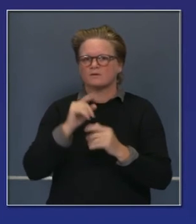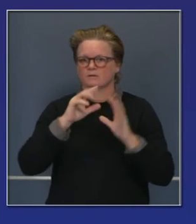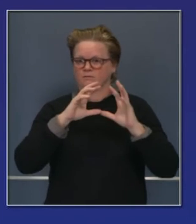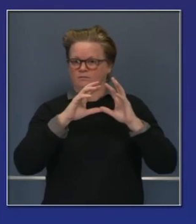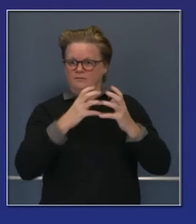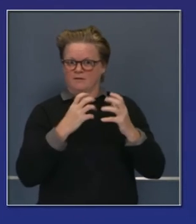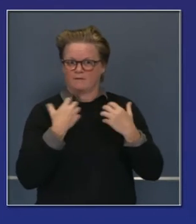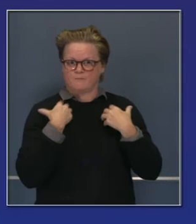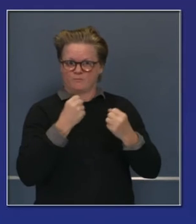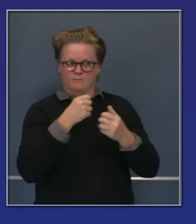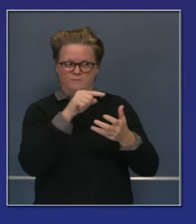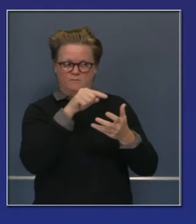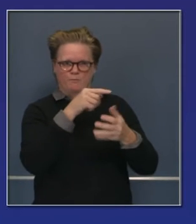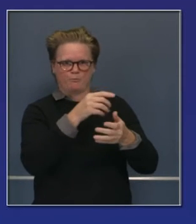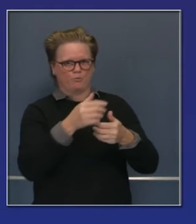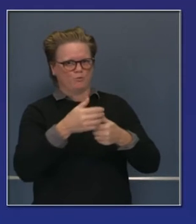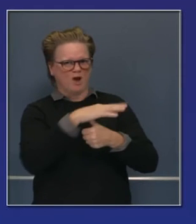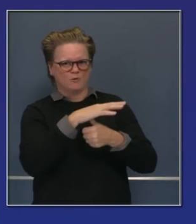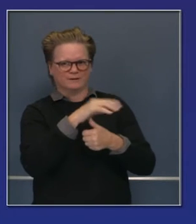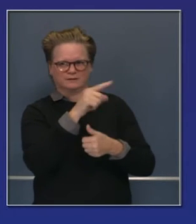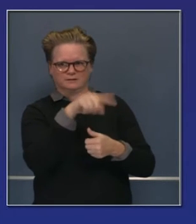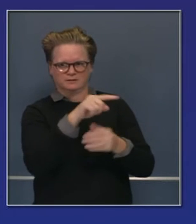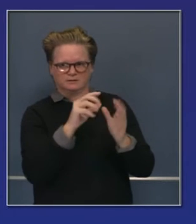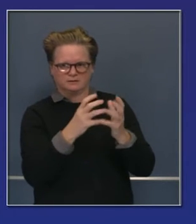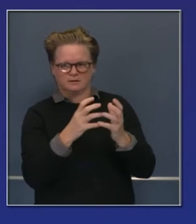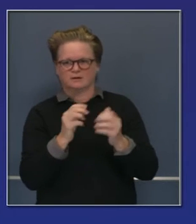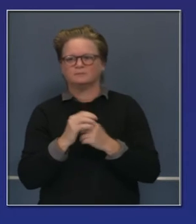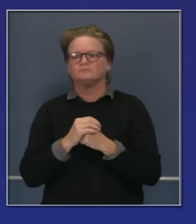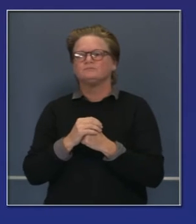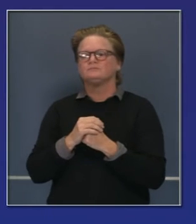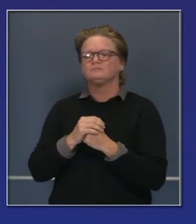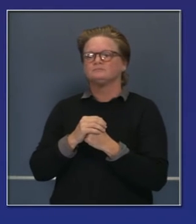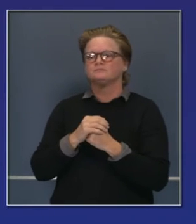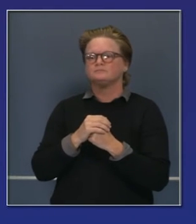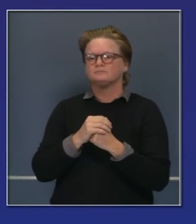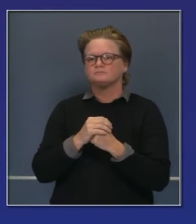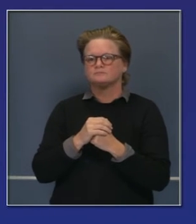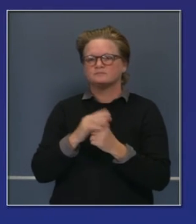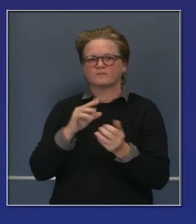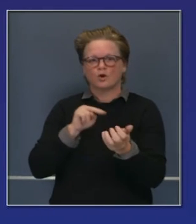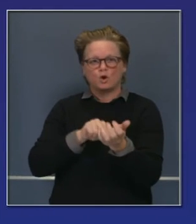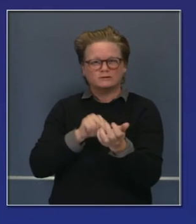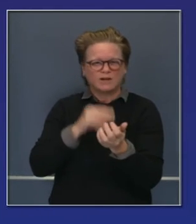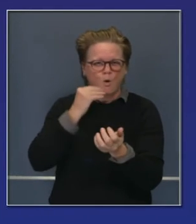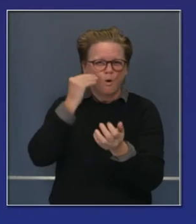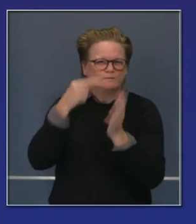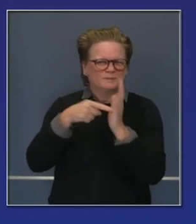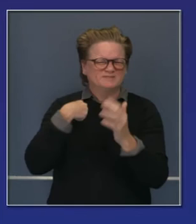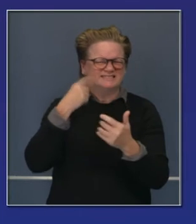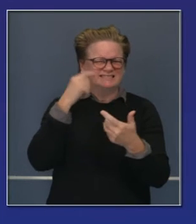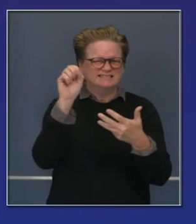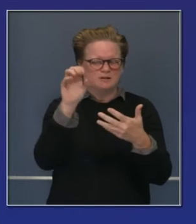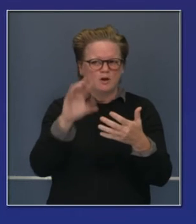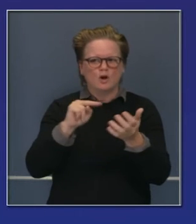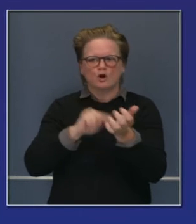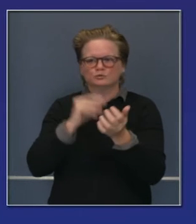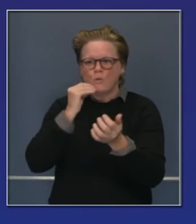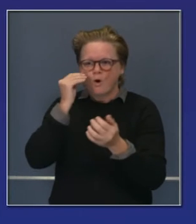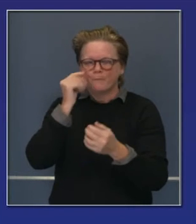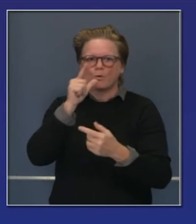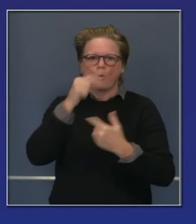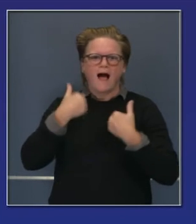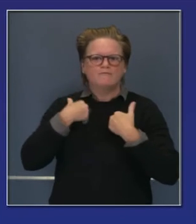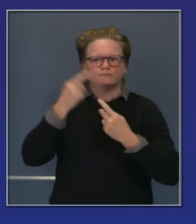prioridad. Y por eso hemos implementado no solo el grupo de revisión de seguridad científica para medir la eficacia